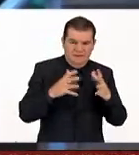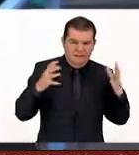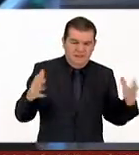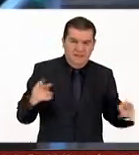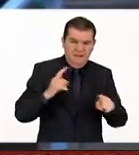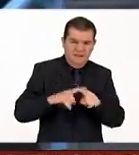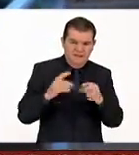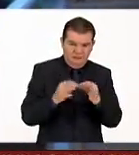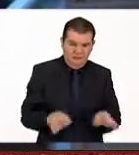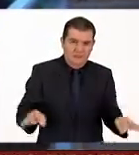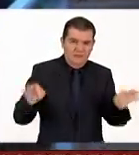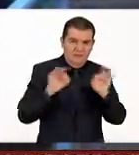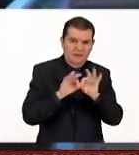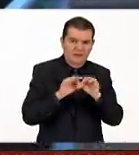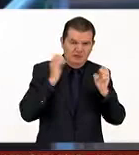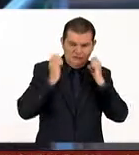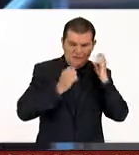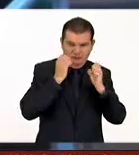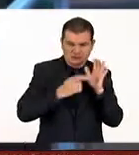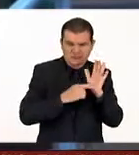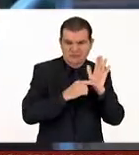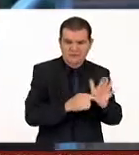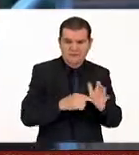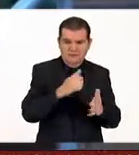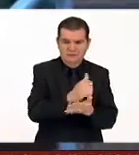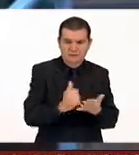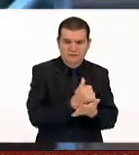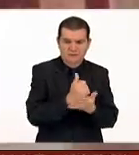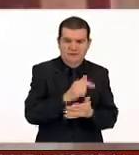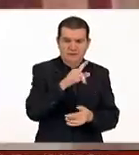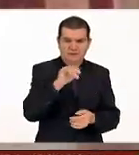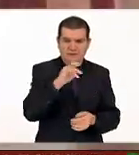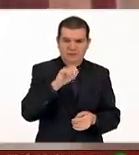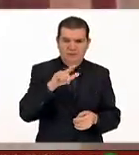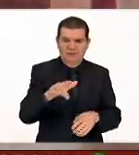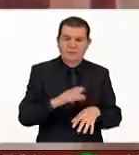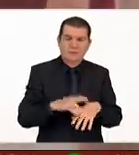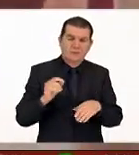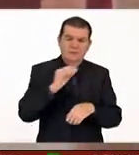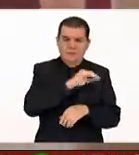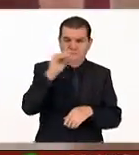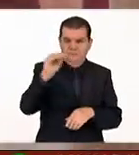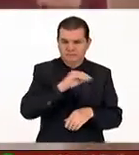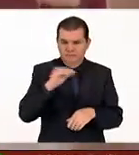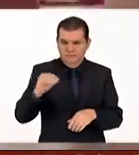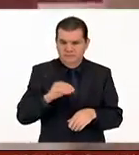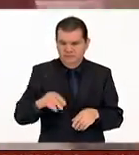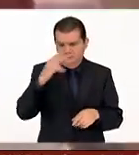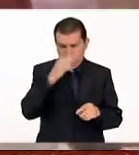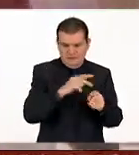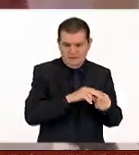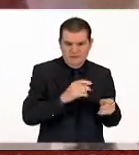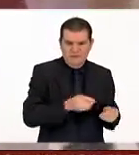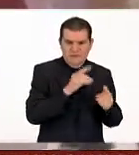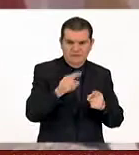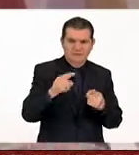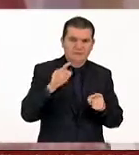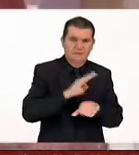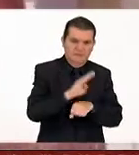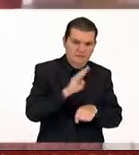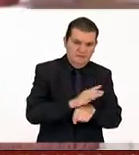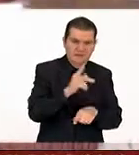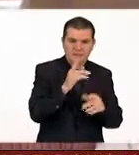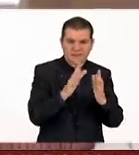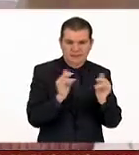grande e importante exposición que haya albergado la ciudad de Liverpool y que ha recorrido el mundo desde la Ciudad de México pasando por Brasil